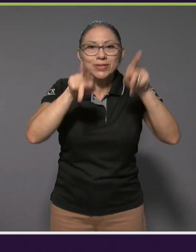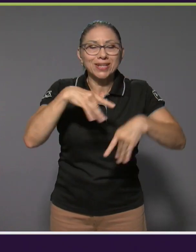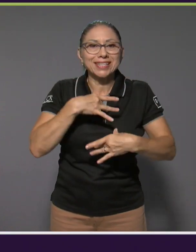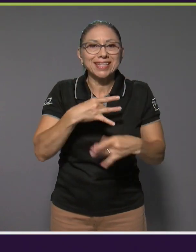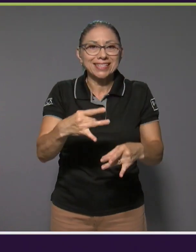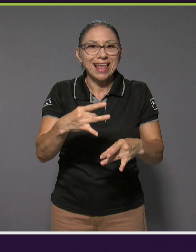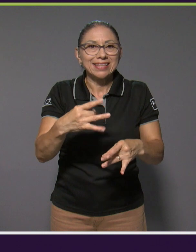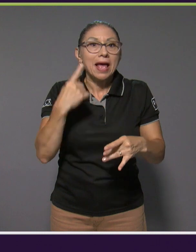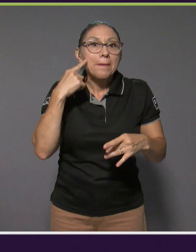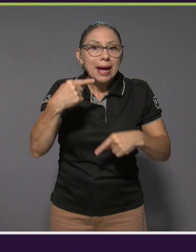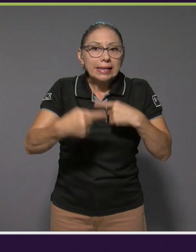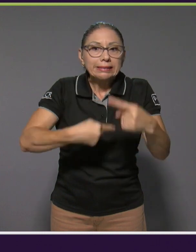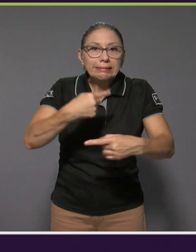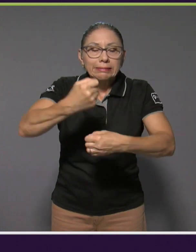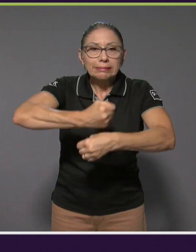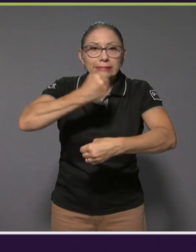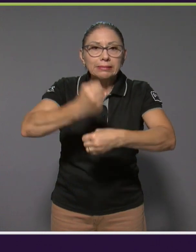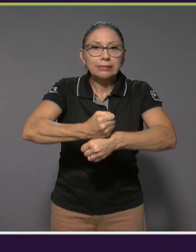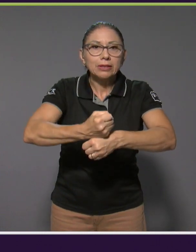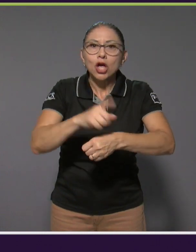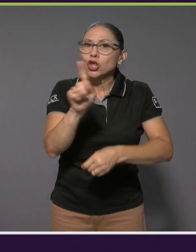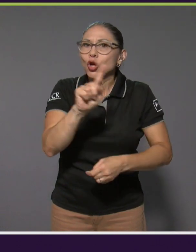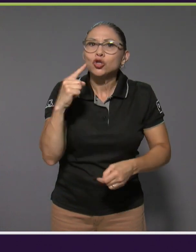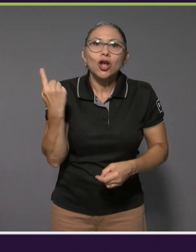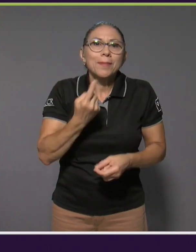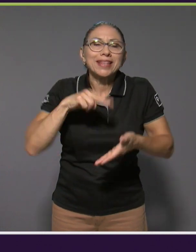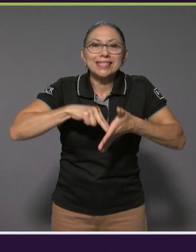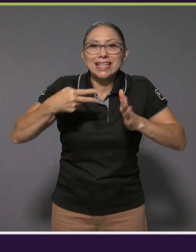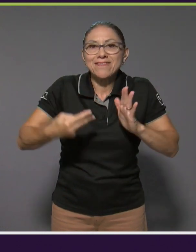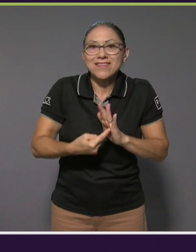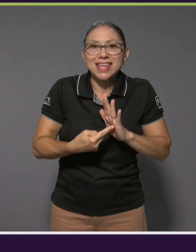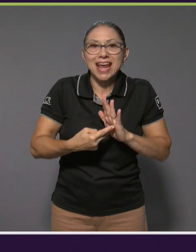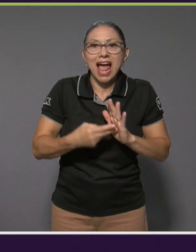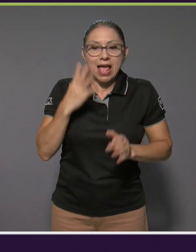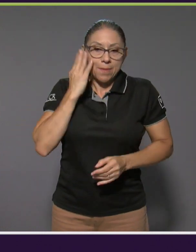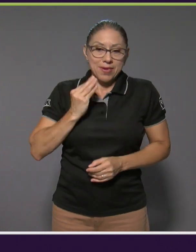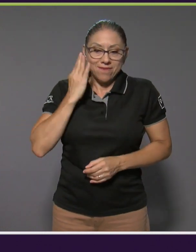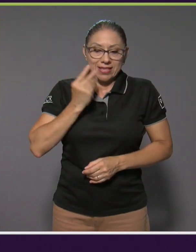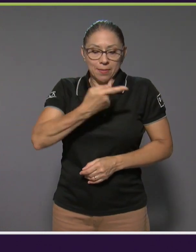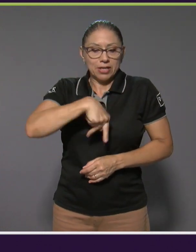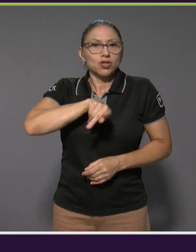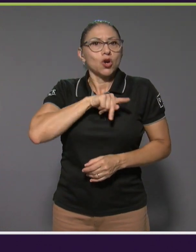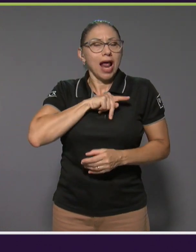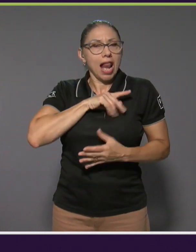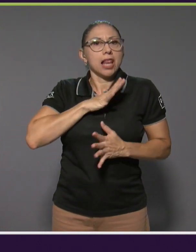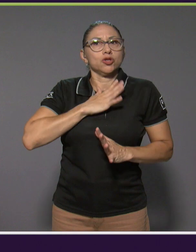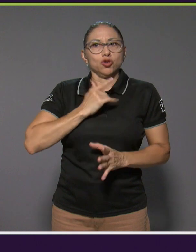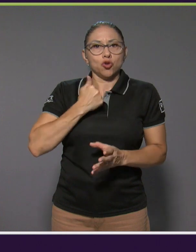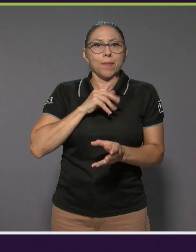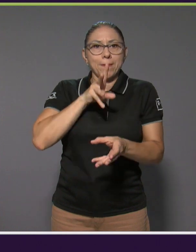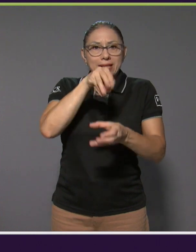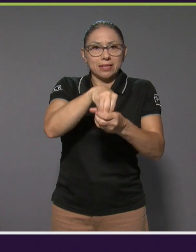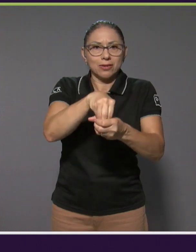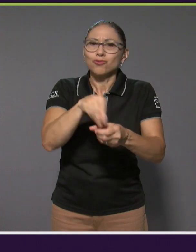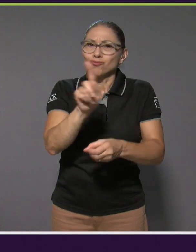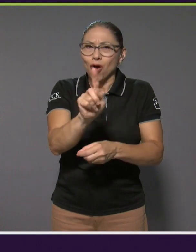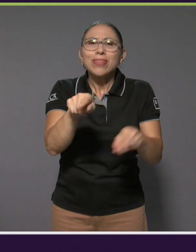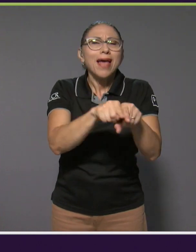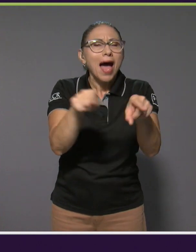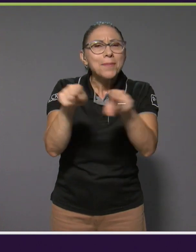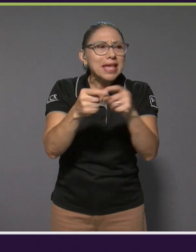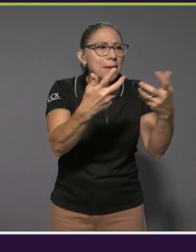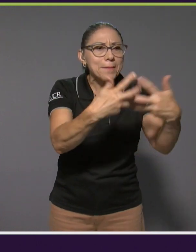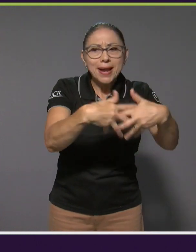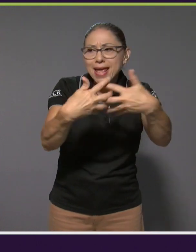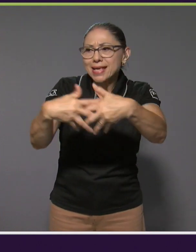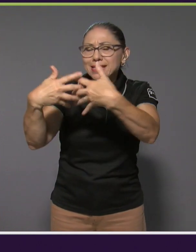porque como decimos, no es solamente implicarse desde la vivencia personal, hay muchas empresas interesadas y muchas otras instituciones que